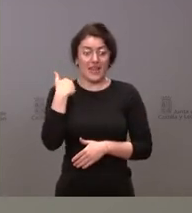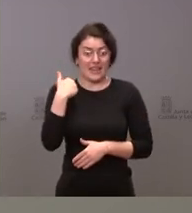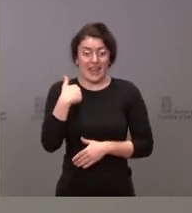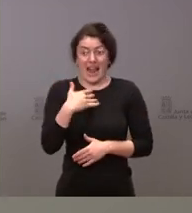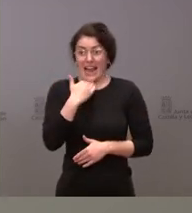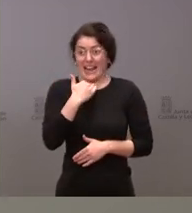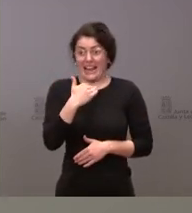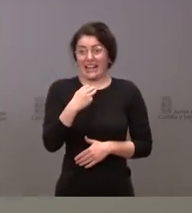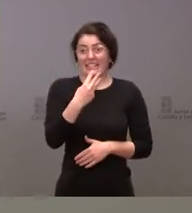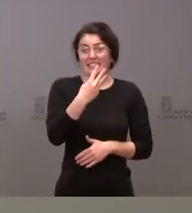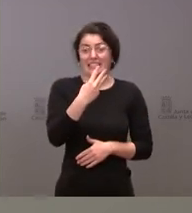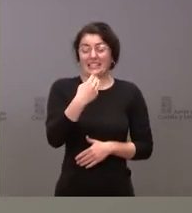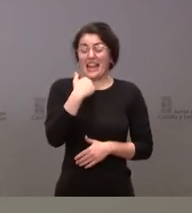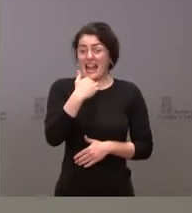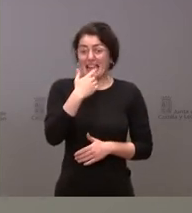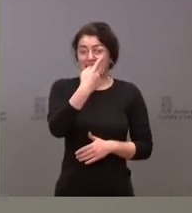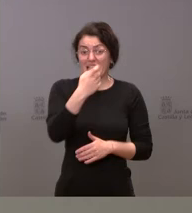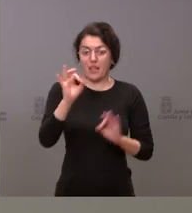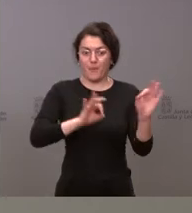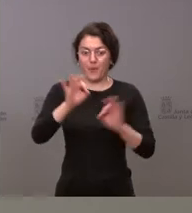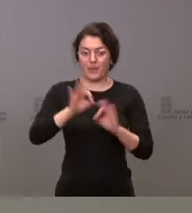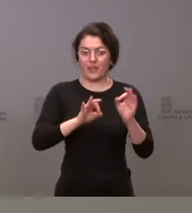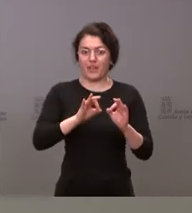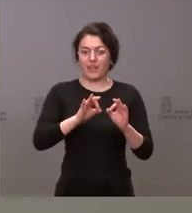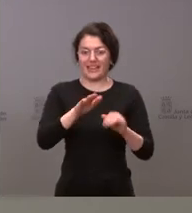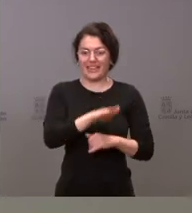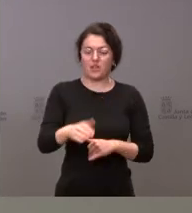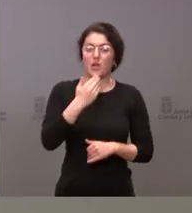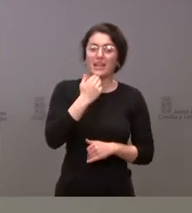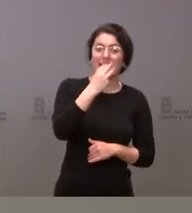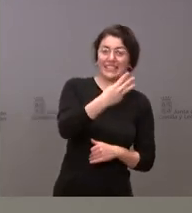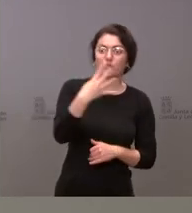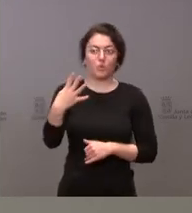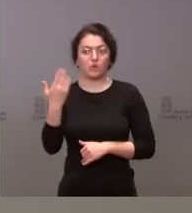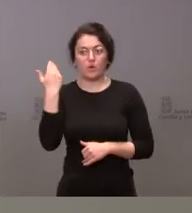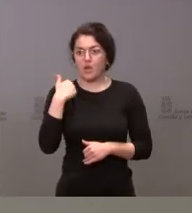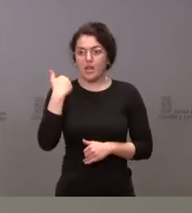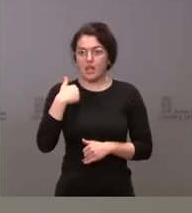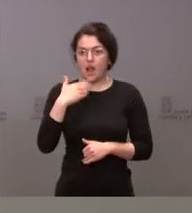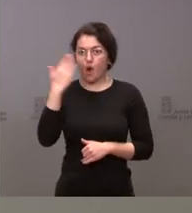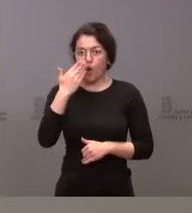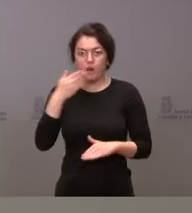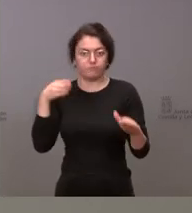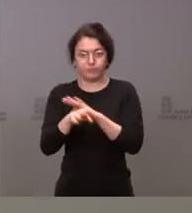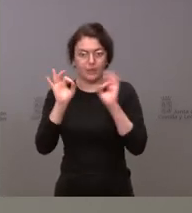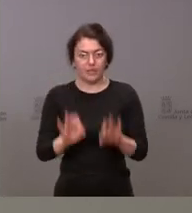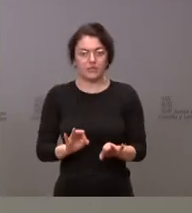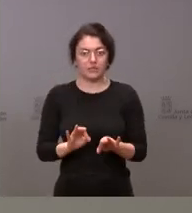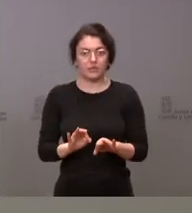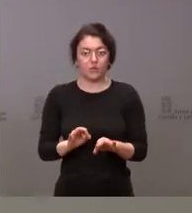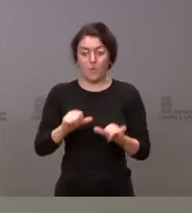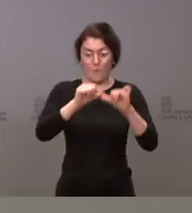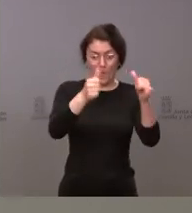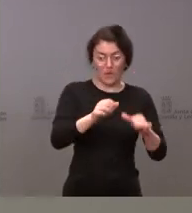tres y cuatro años, están escolarizados en un sistema educativo. Y el modelo que se va a implantar para dos, tres prácticamente en cuanto a condiciones, pues es muy parecido.